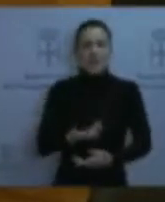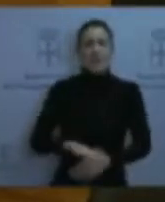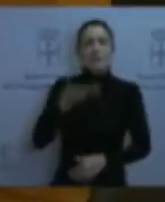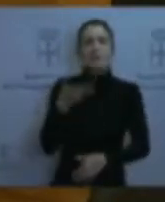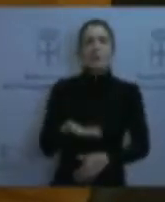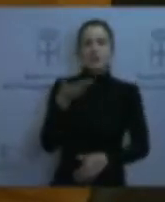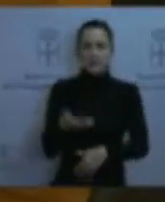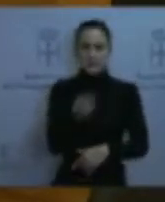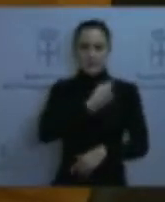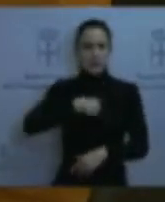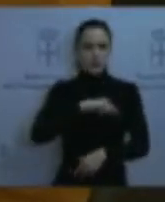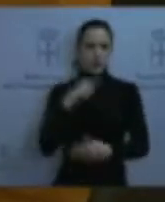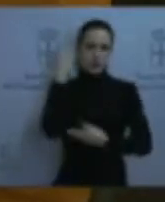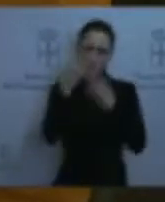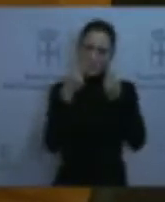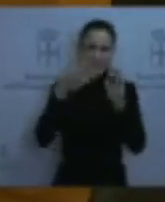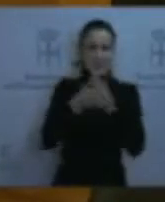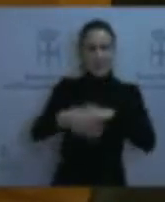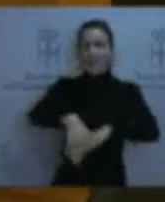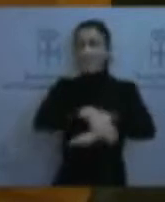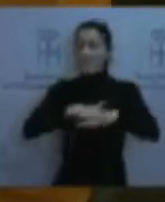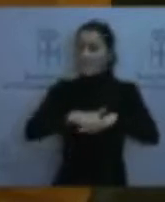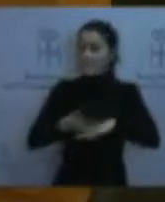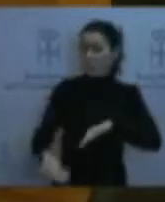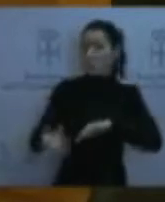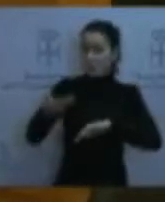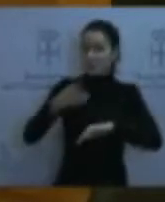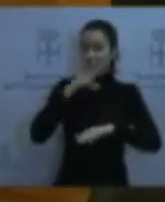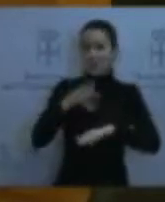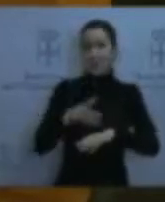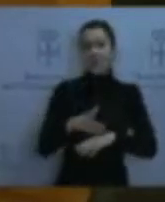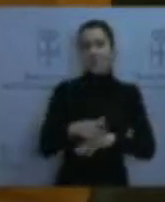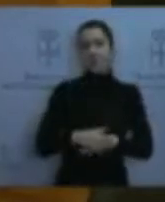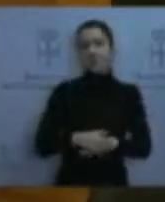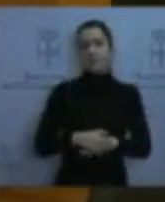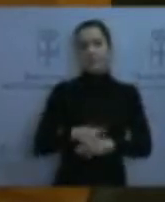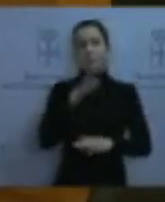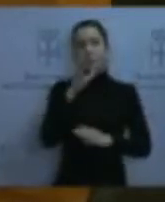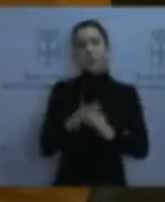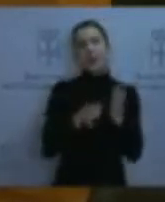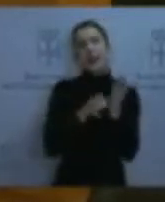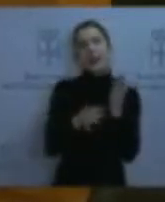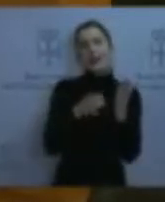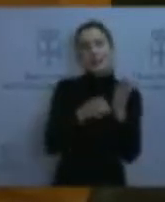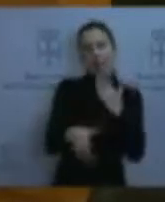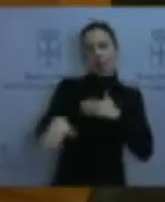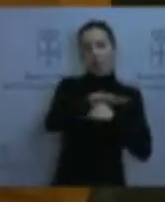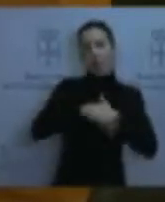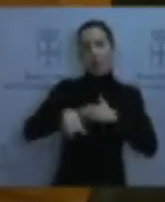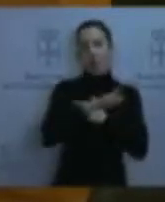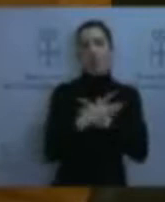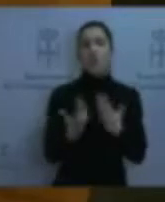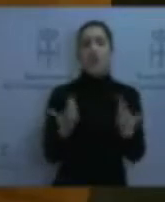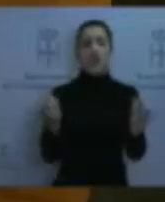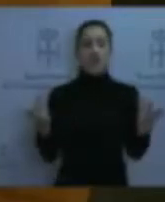cuidar la calidad de un espacio de encuentro comercial y social que significan